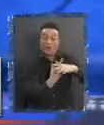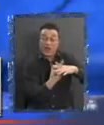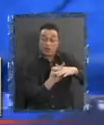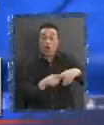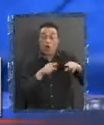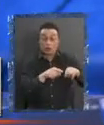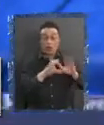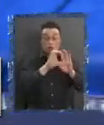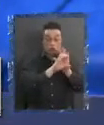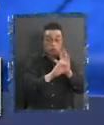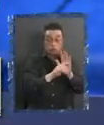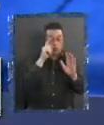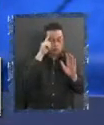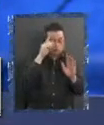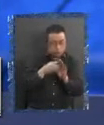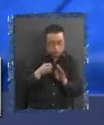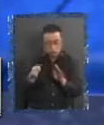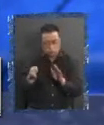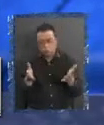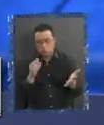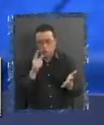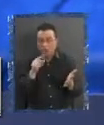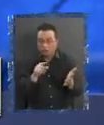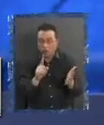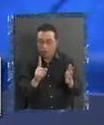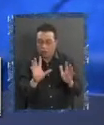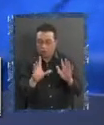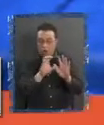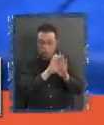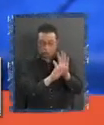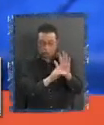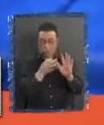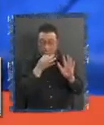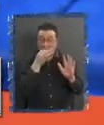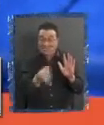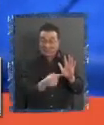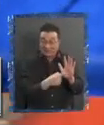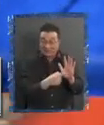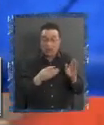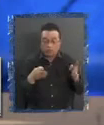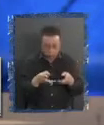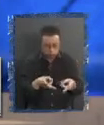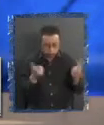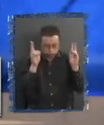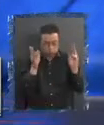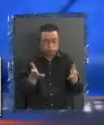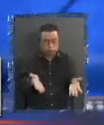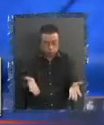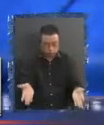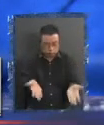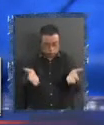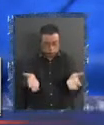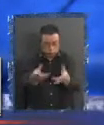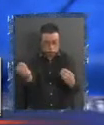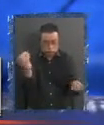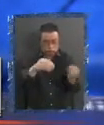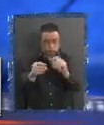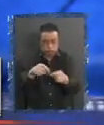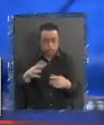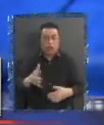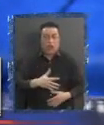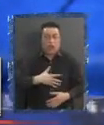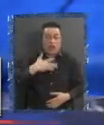constitución Tiene una opción Lo que la constitución Abre El borrador de constitución Lo que plantea Es abrir a la posibilidad De la creación De las autonomías